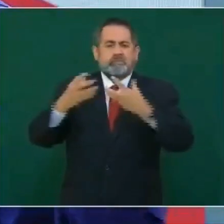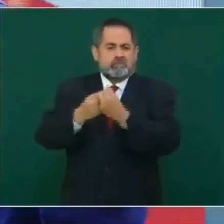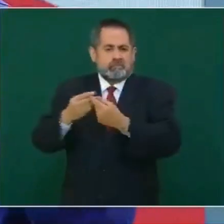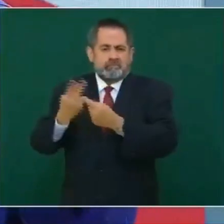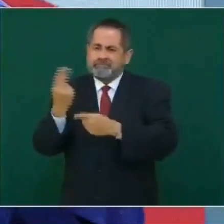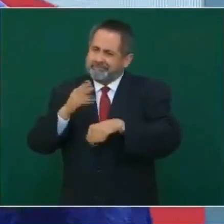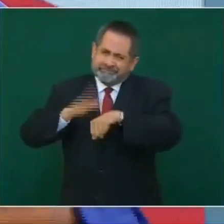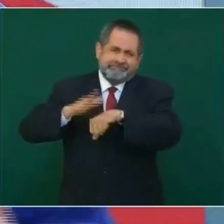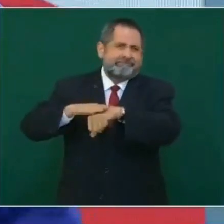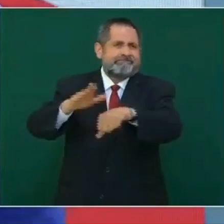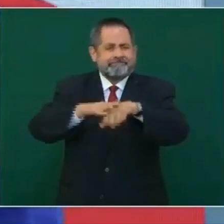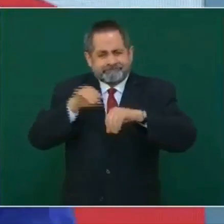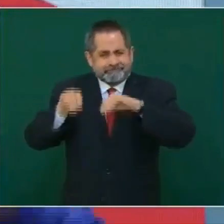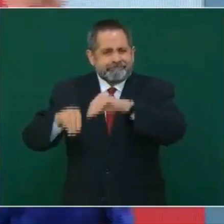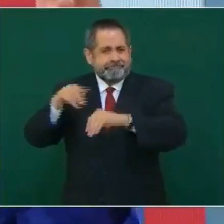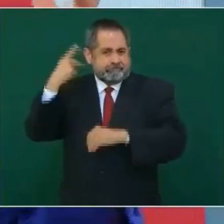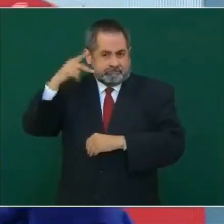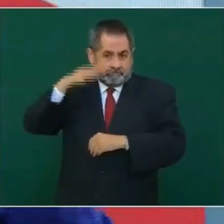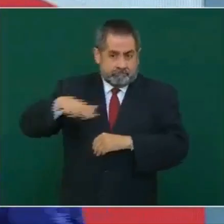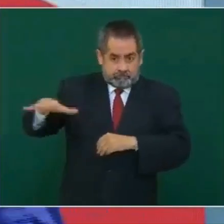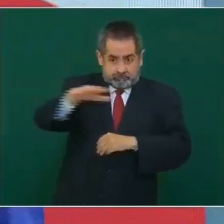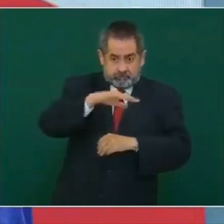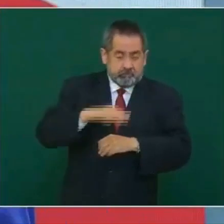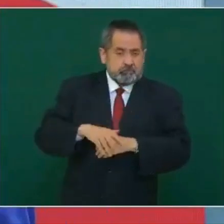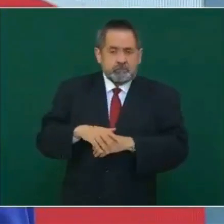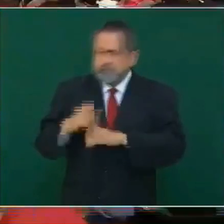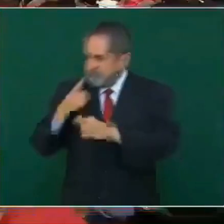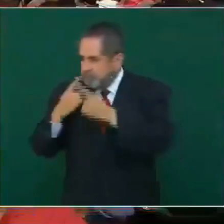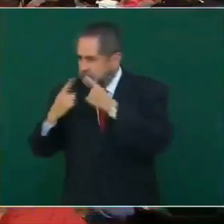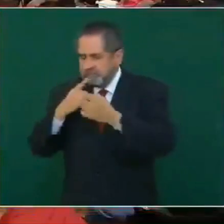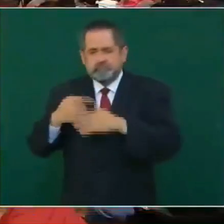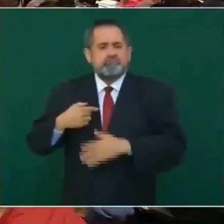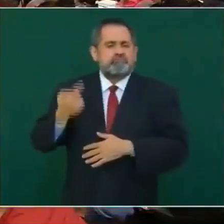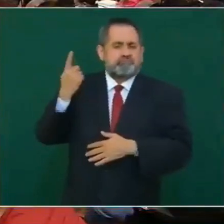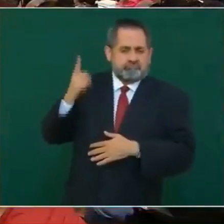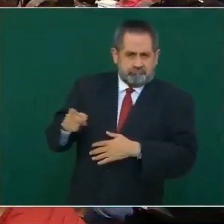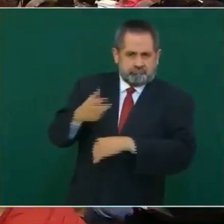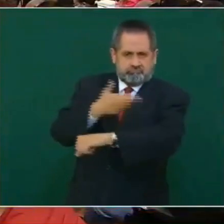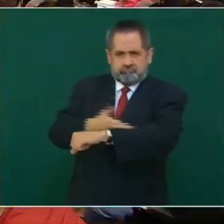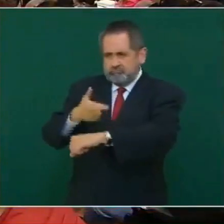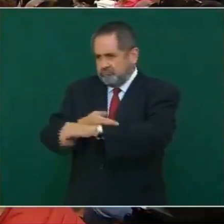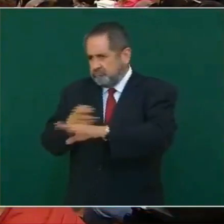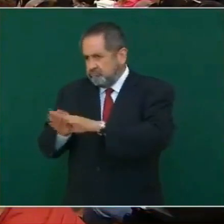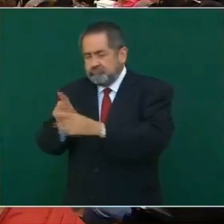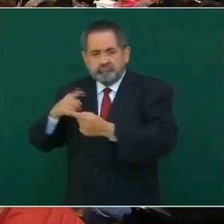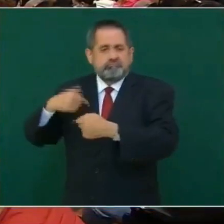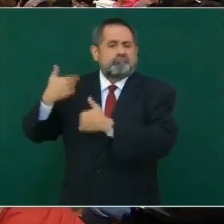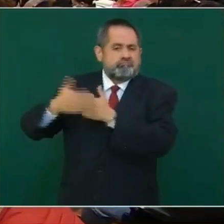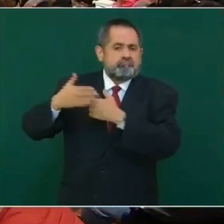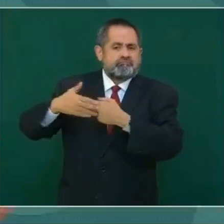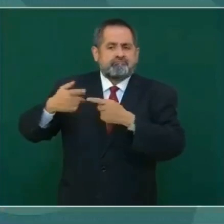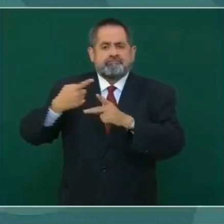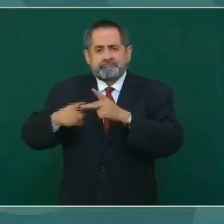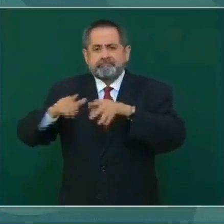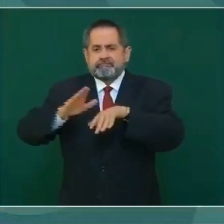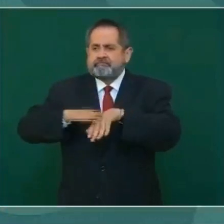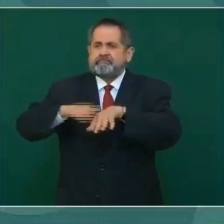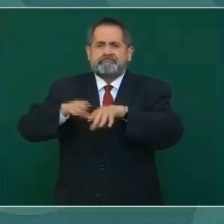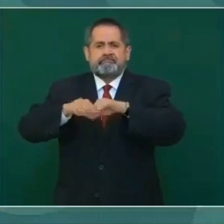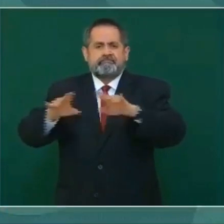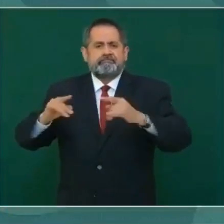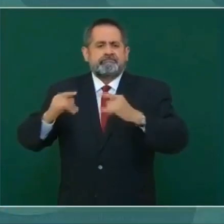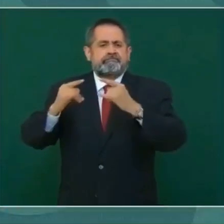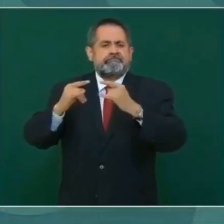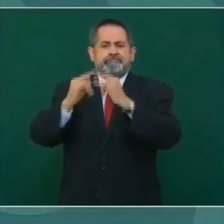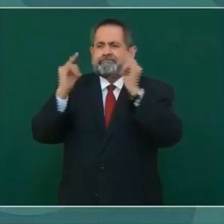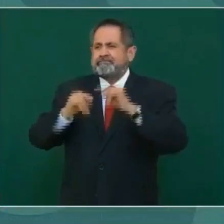más. Y ya dimos las instrucciones y se van a ampliar el número de cuarteles